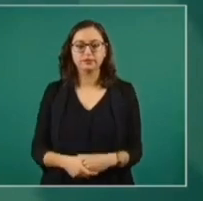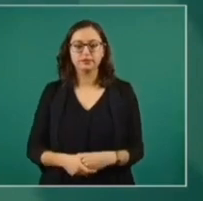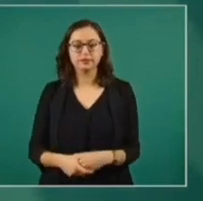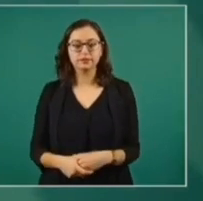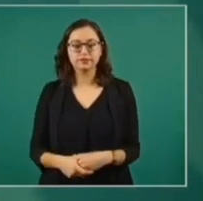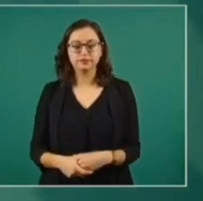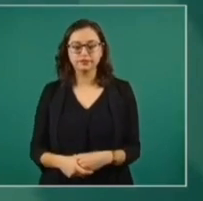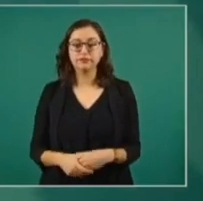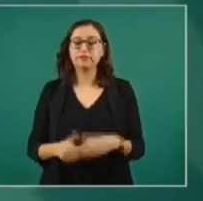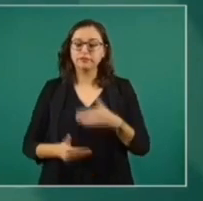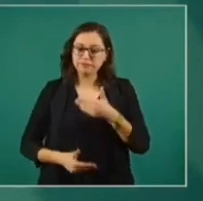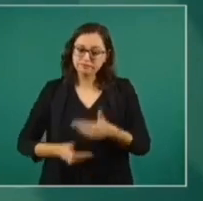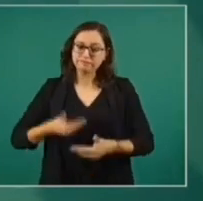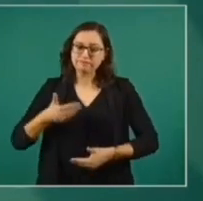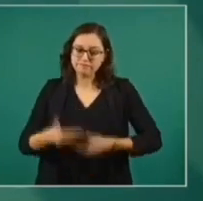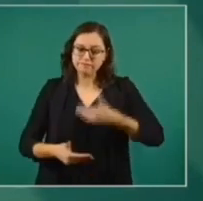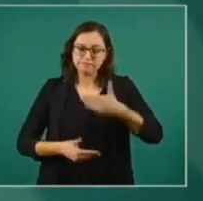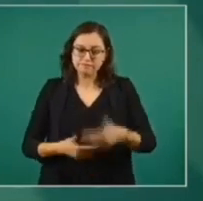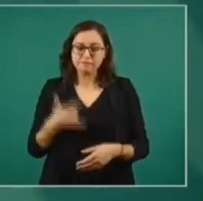Ahí vamos.